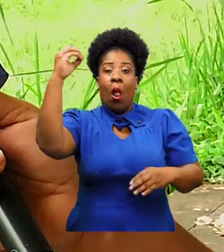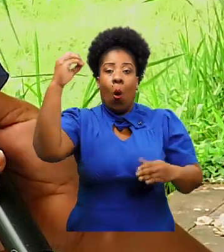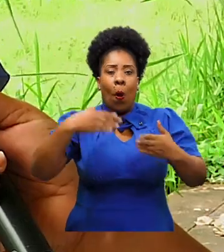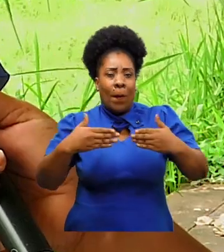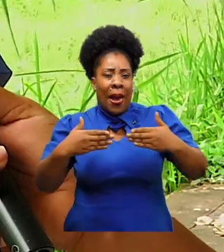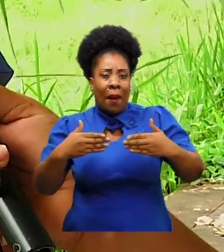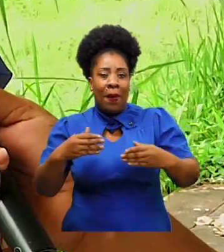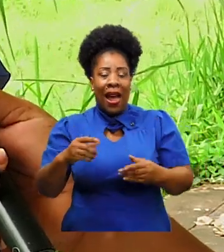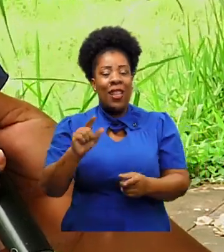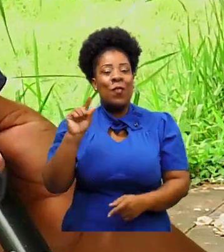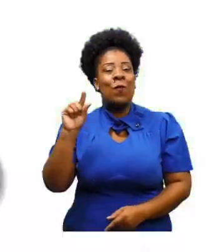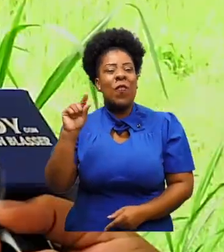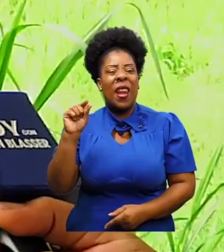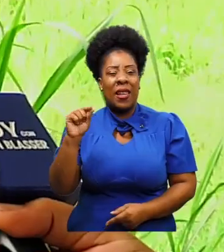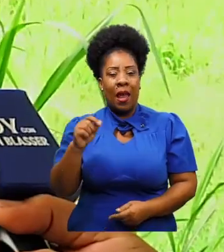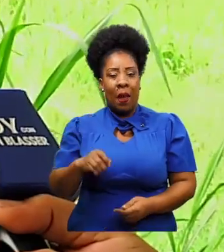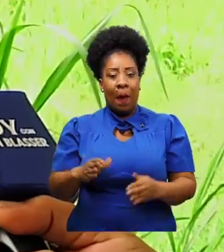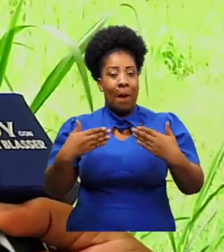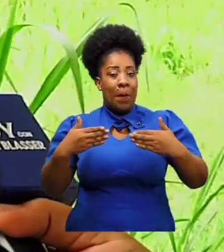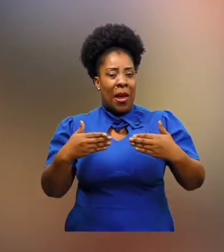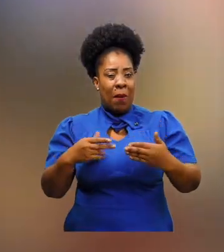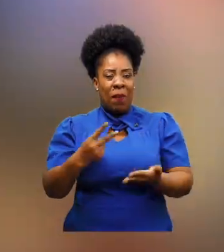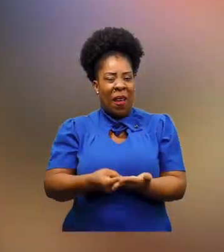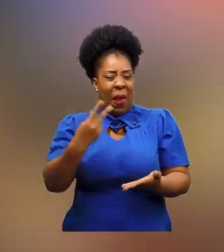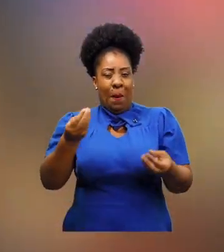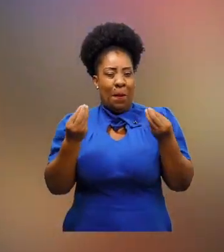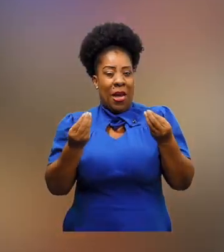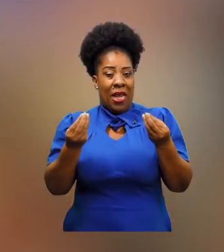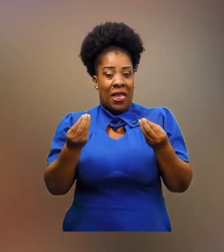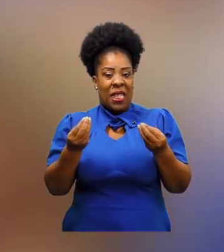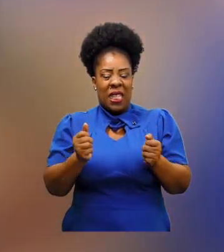El oro de Panamá es verde, Panamá vale más sin minería.